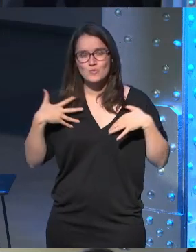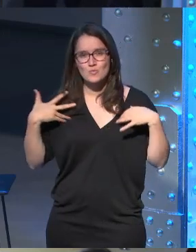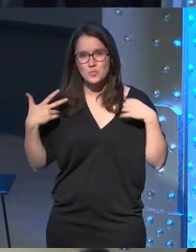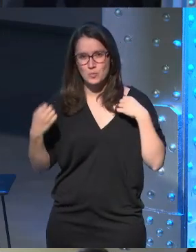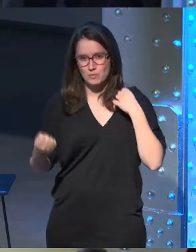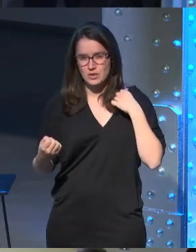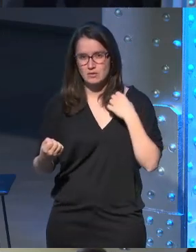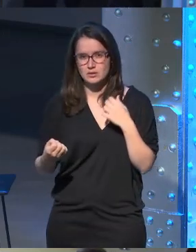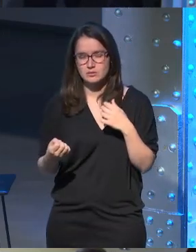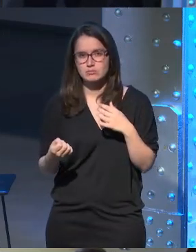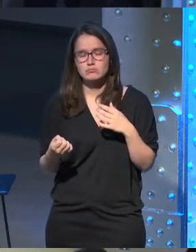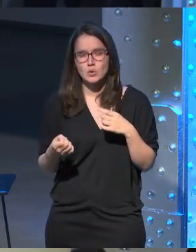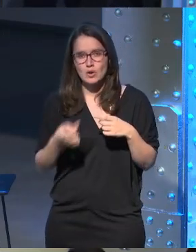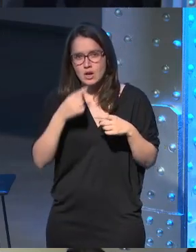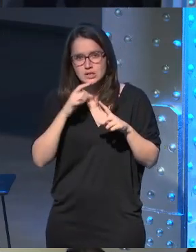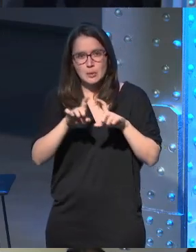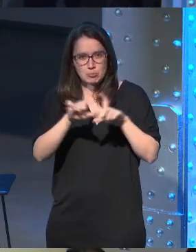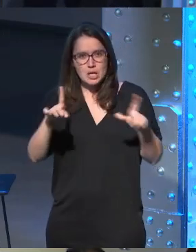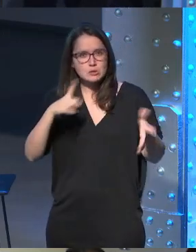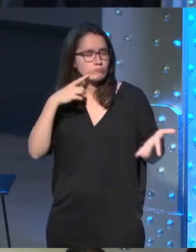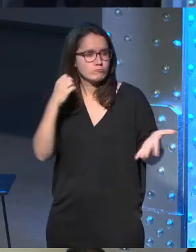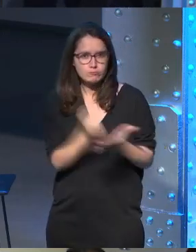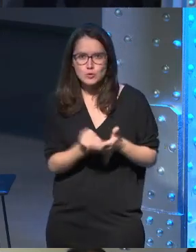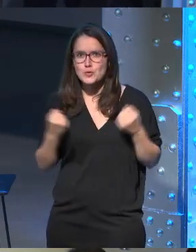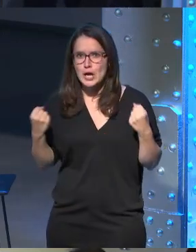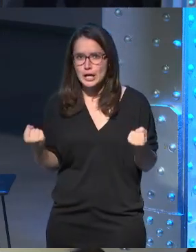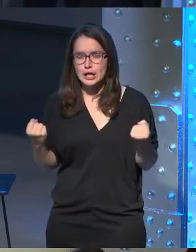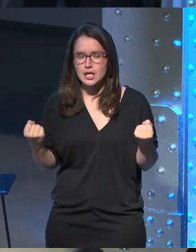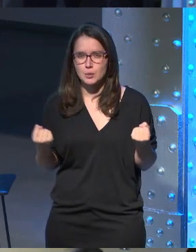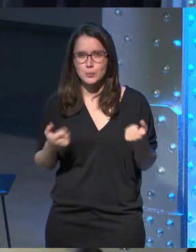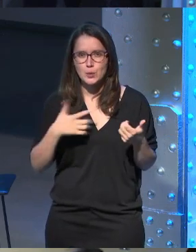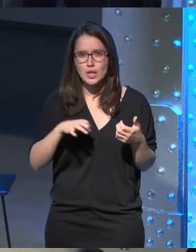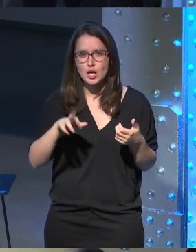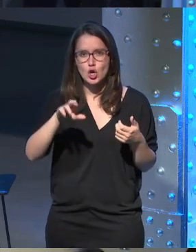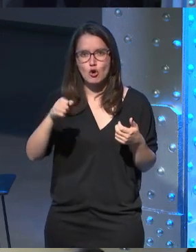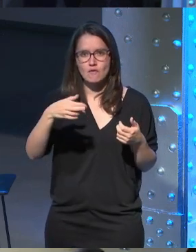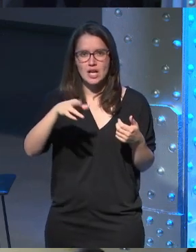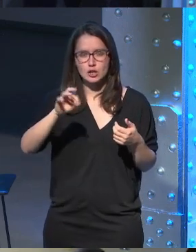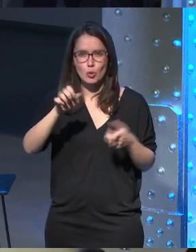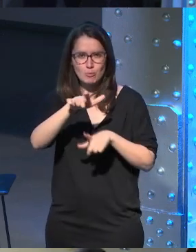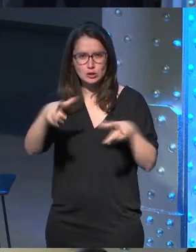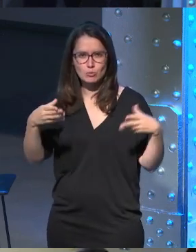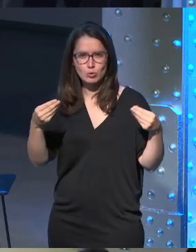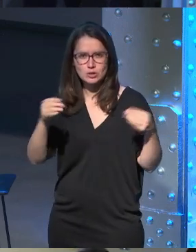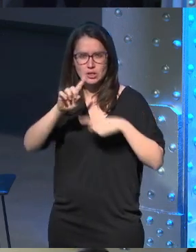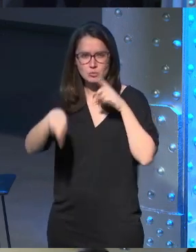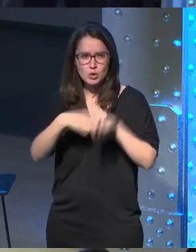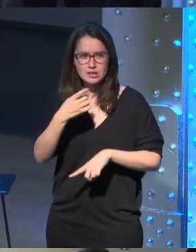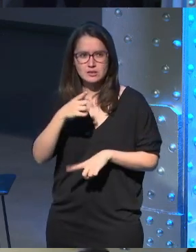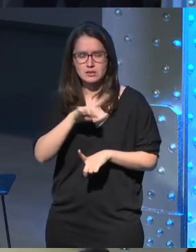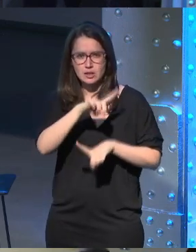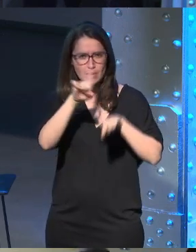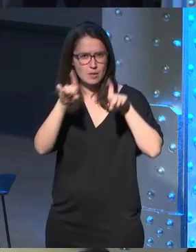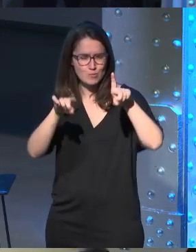un enorme legado que deja esta compañía seguramente Roberto muchísima gente te va a preguntar después de esta